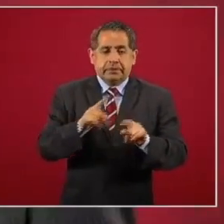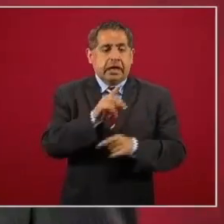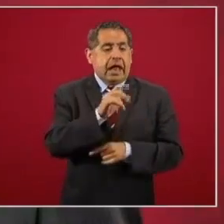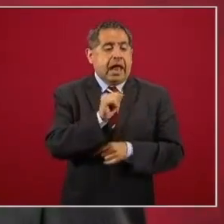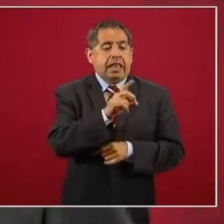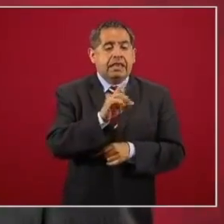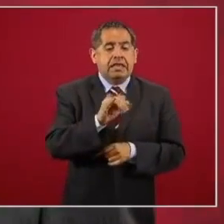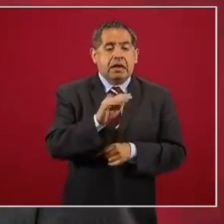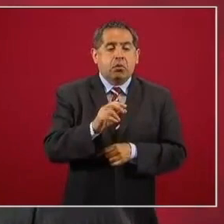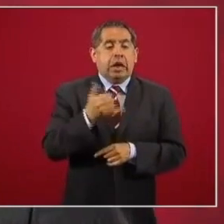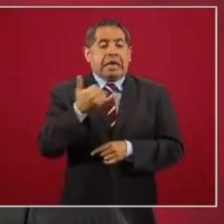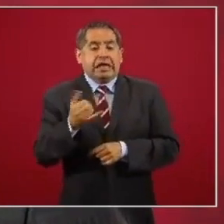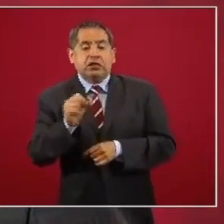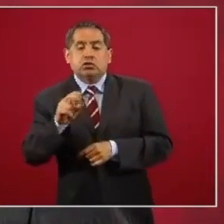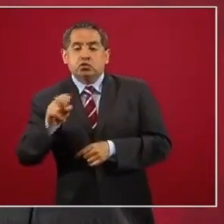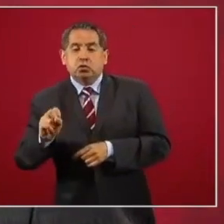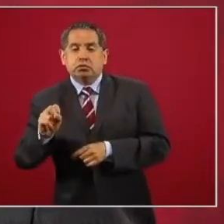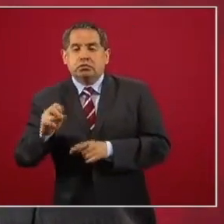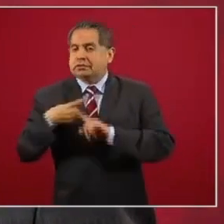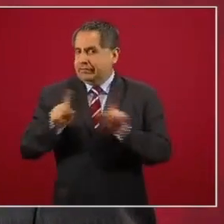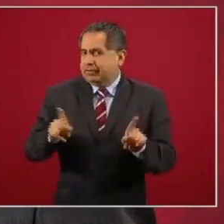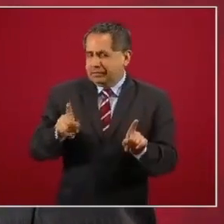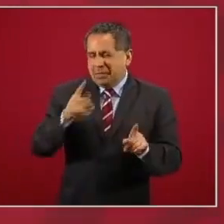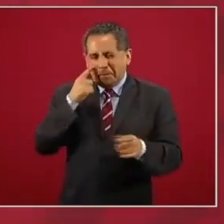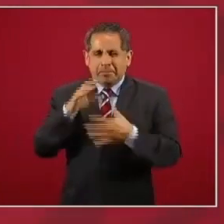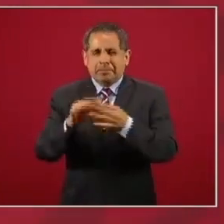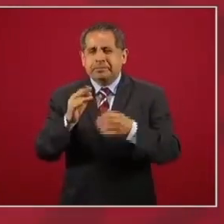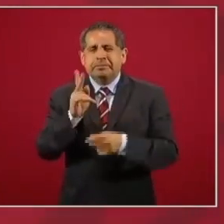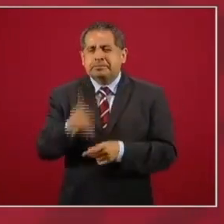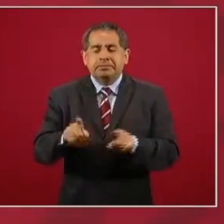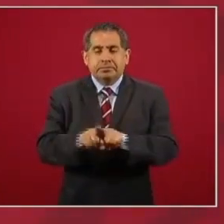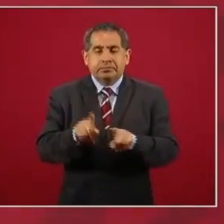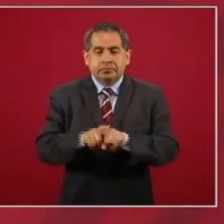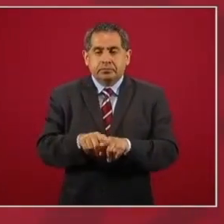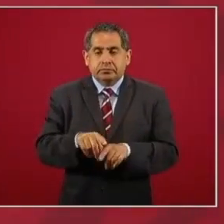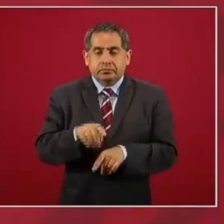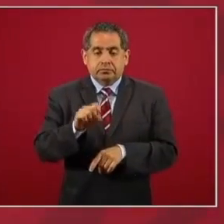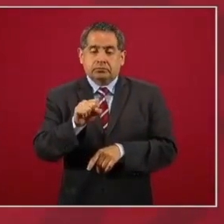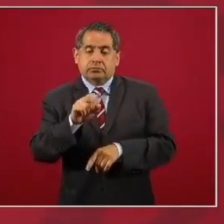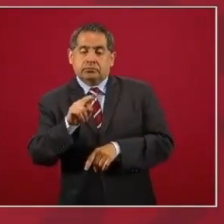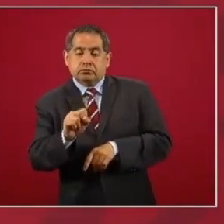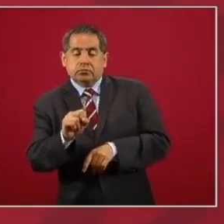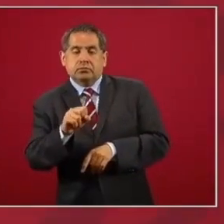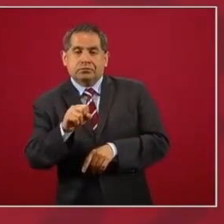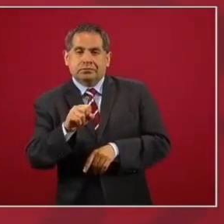fíjense lo que estamos viendo ahora. Eran sus instituciones.